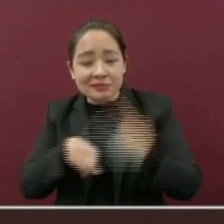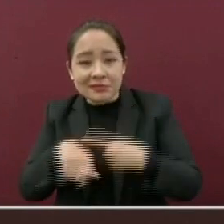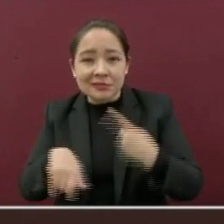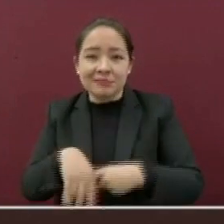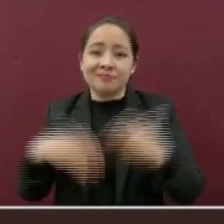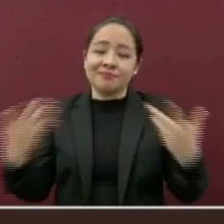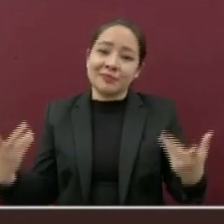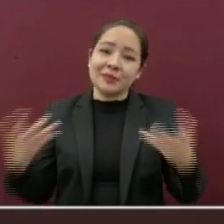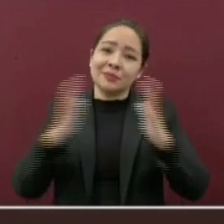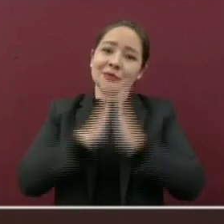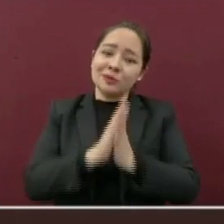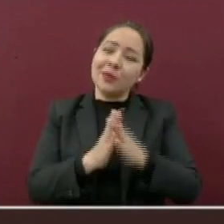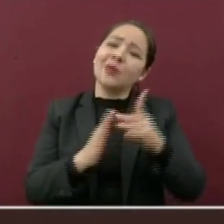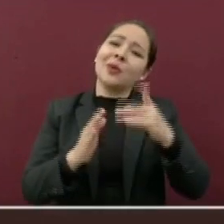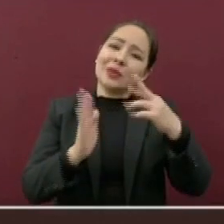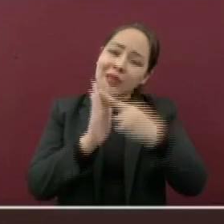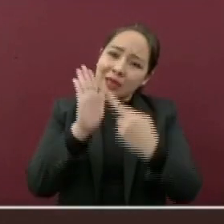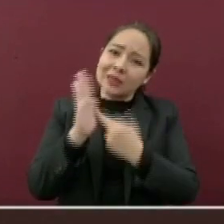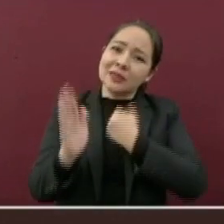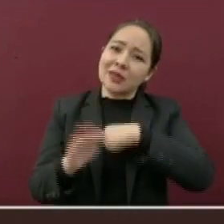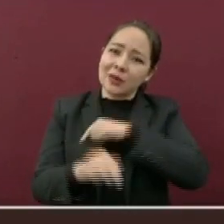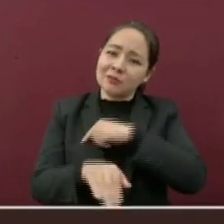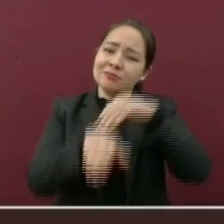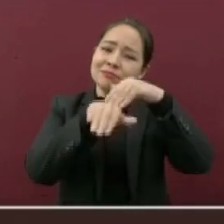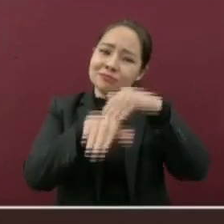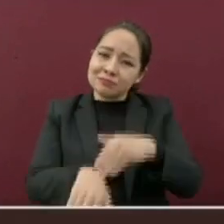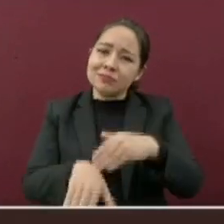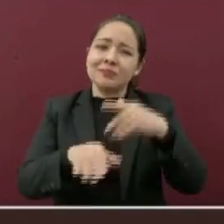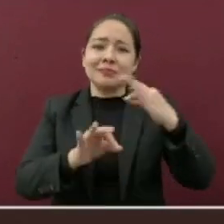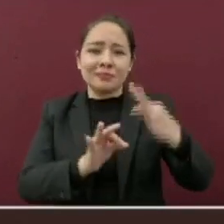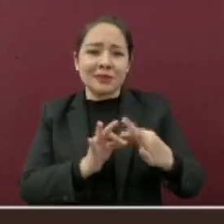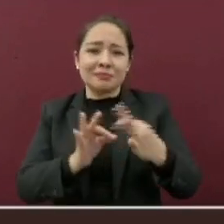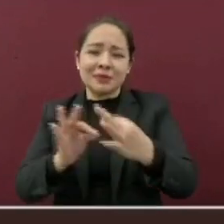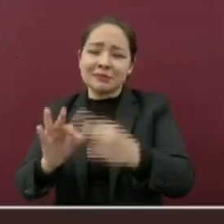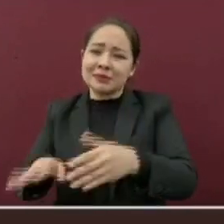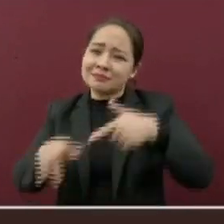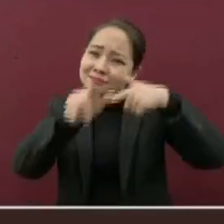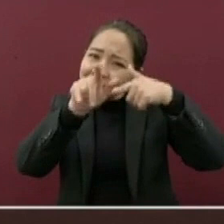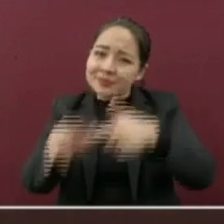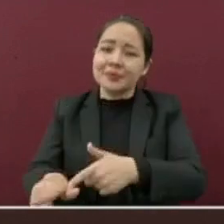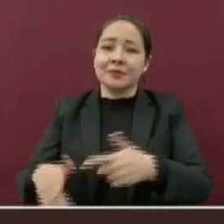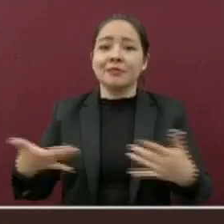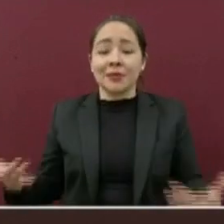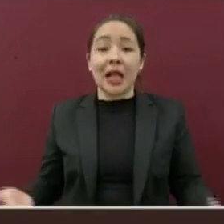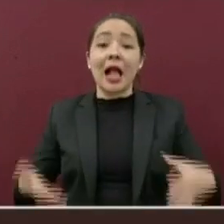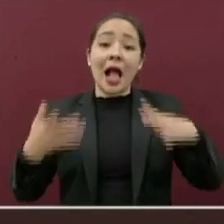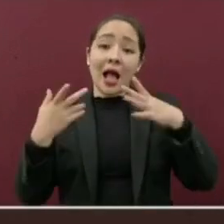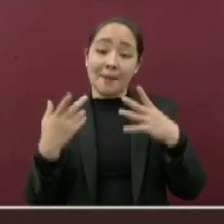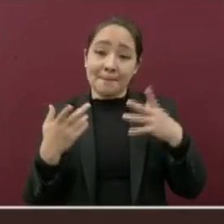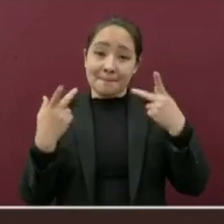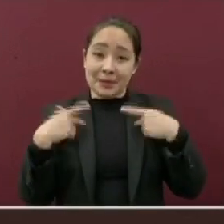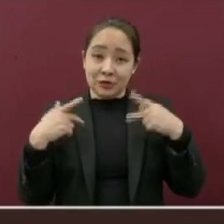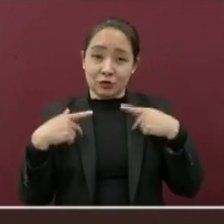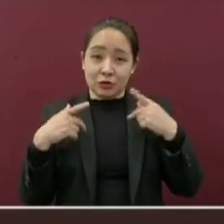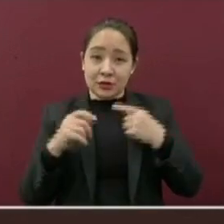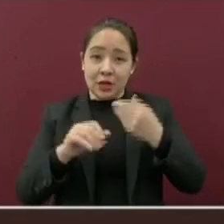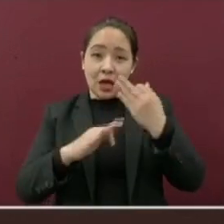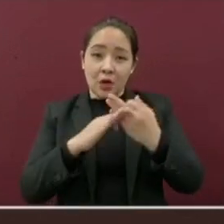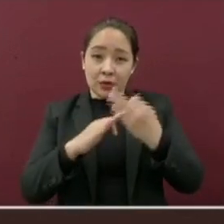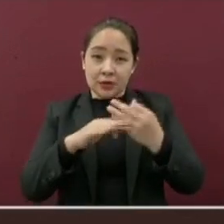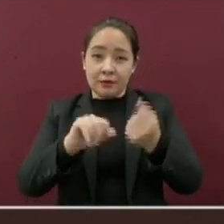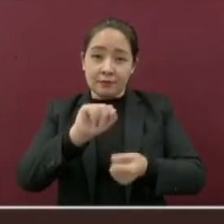que no bajen la guardia. La disminución de casos activos por